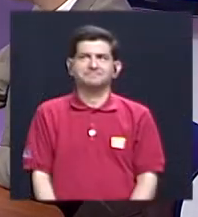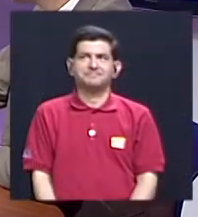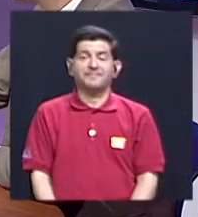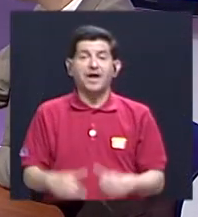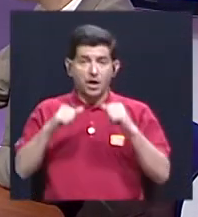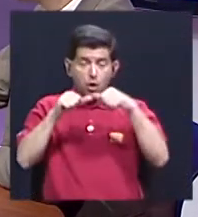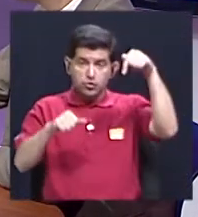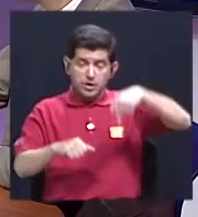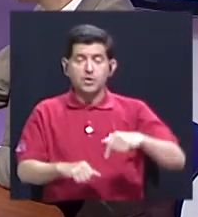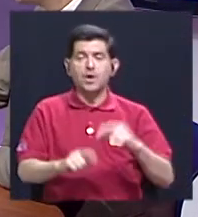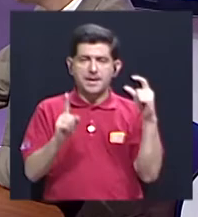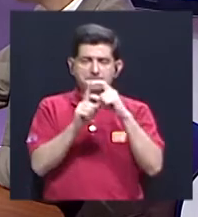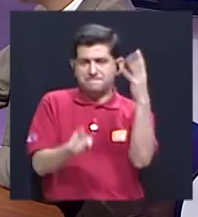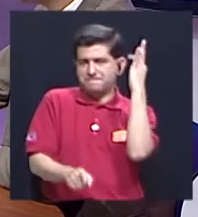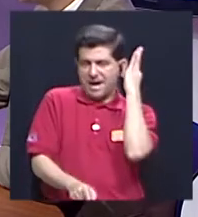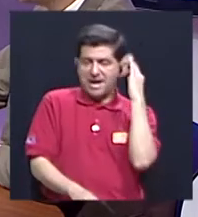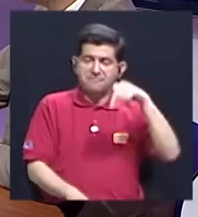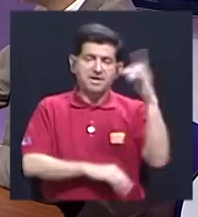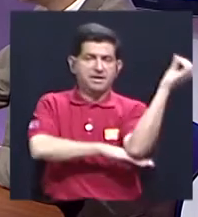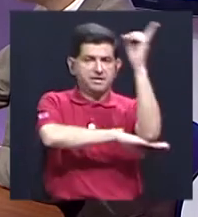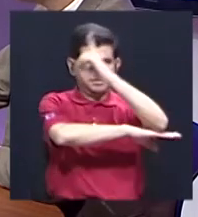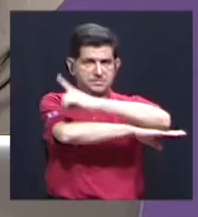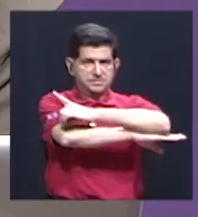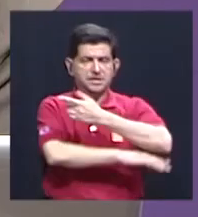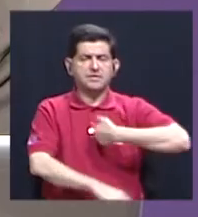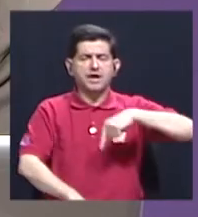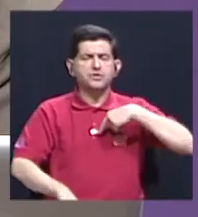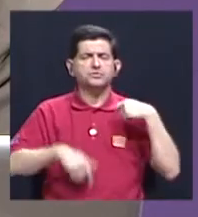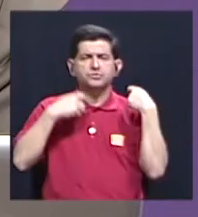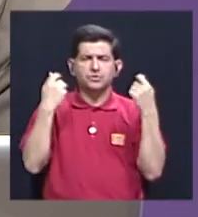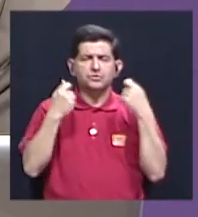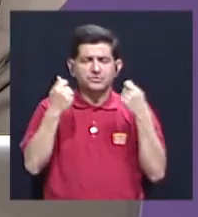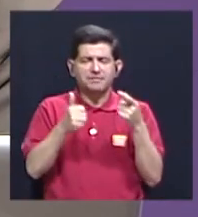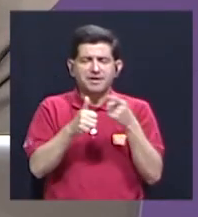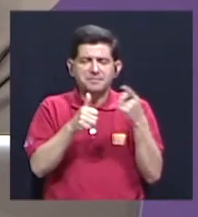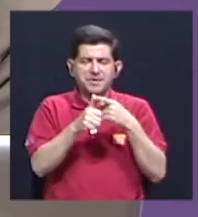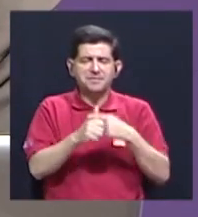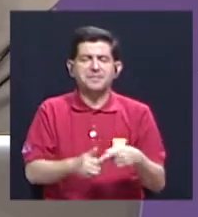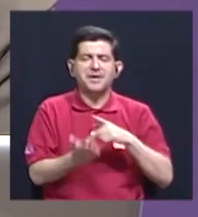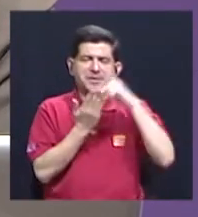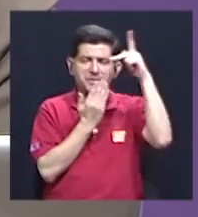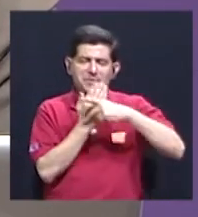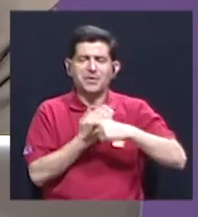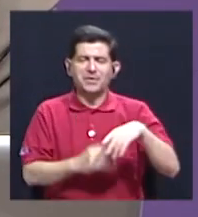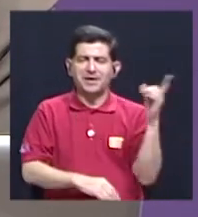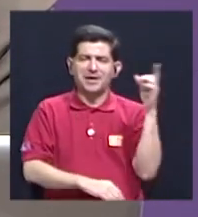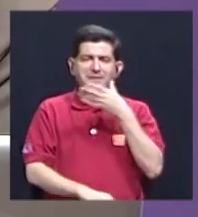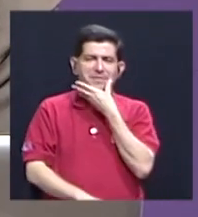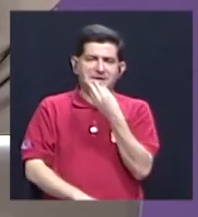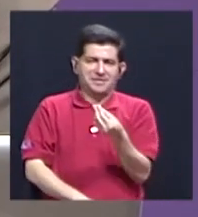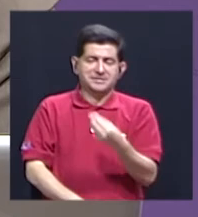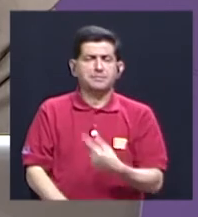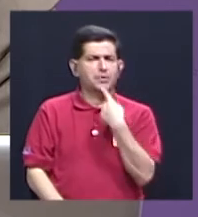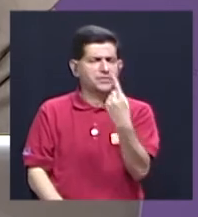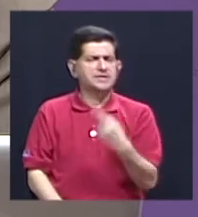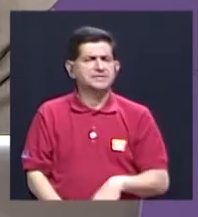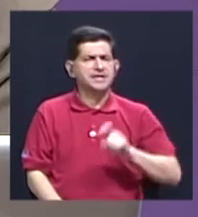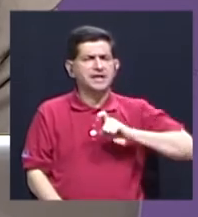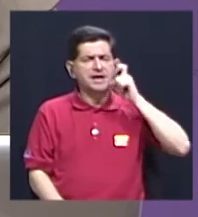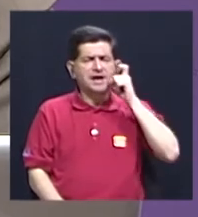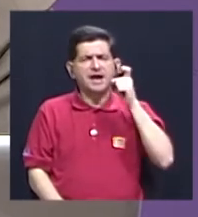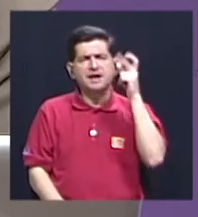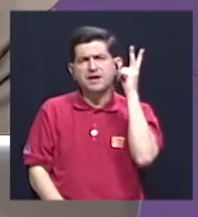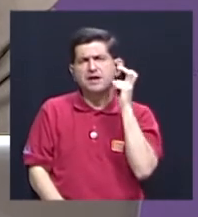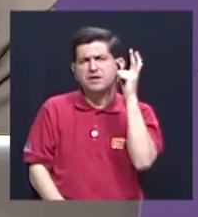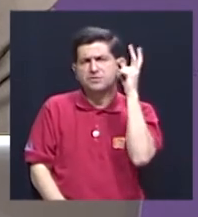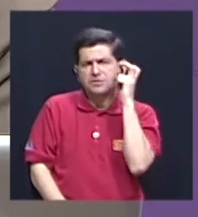Regresamos, estamos en Palabra de Mujer el día de hoy, celebrando nuestro primer programa de diciembre, y casualmente estamos hablando que cuando el género suena a aquella